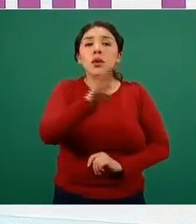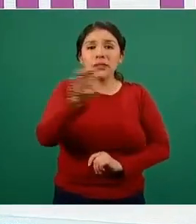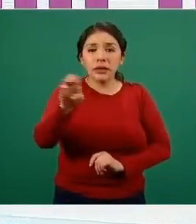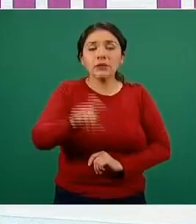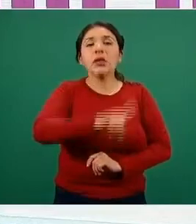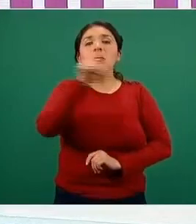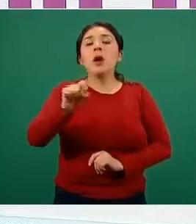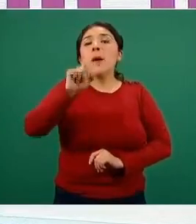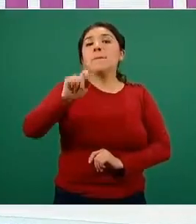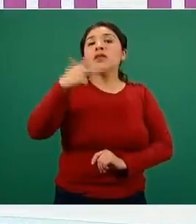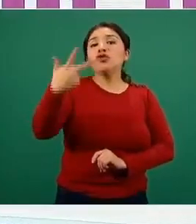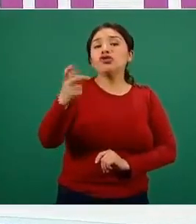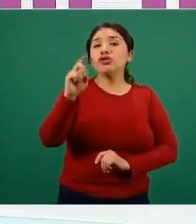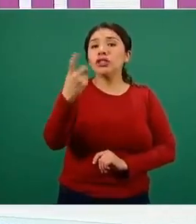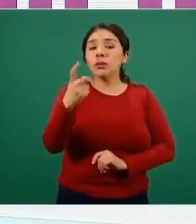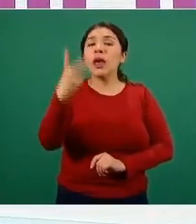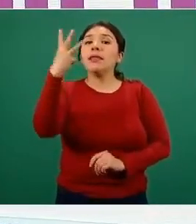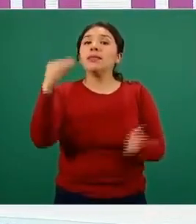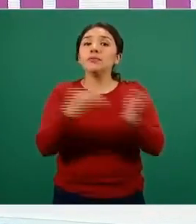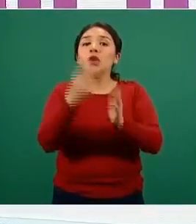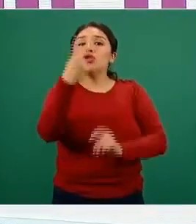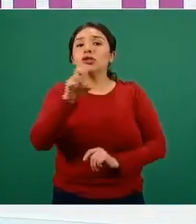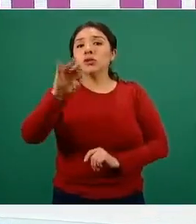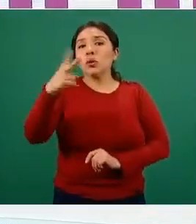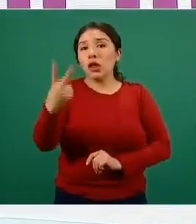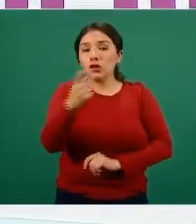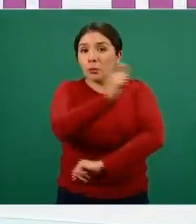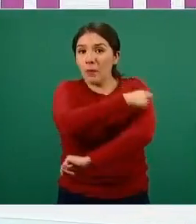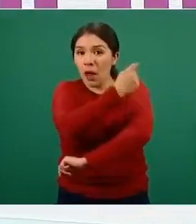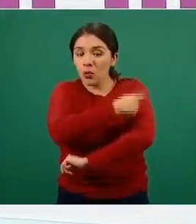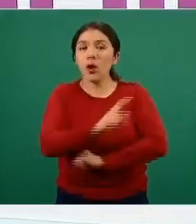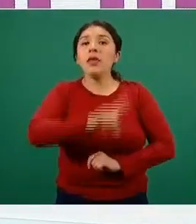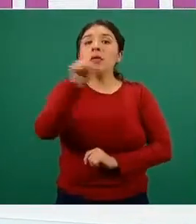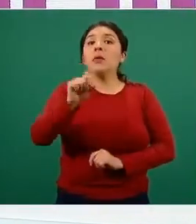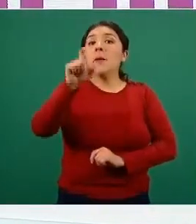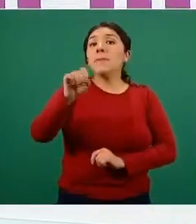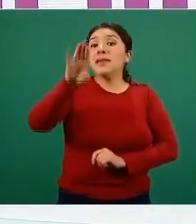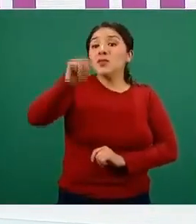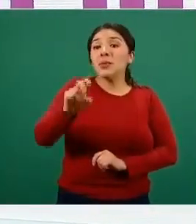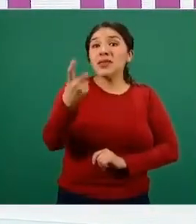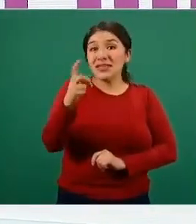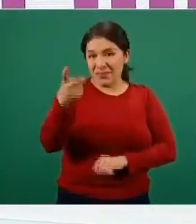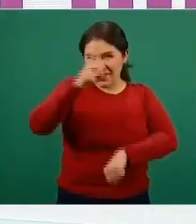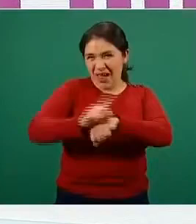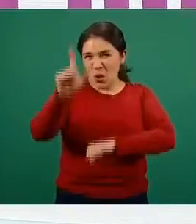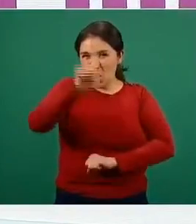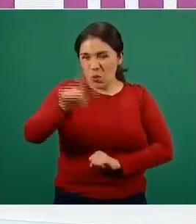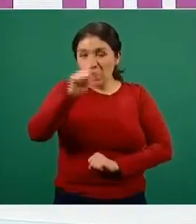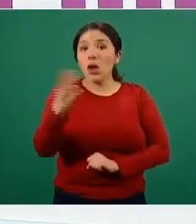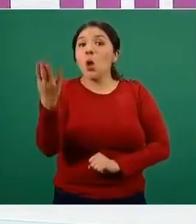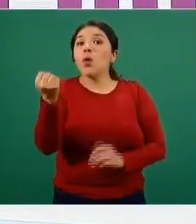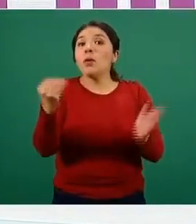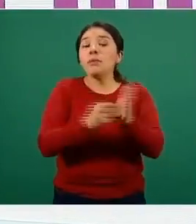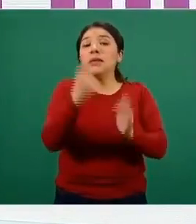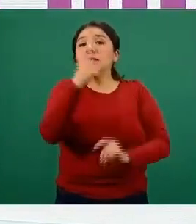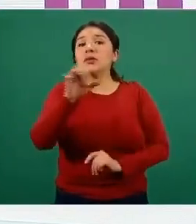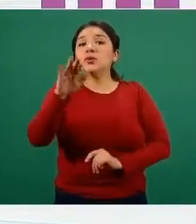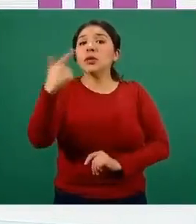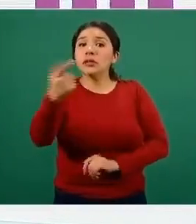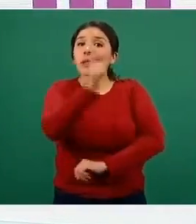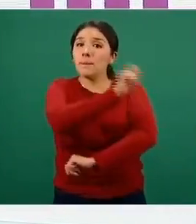el 28 de diciembre tres mil doscientas cincuenta y dos. El 29 de diciembre, lunes nueve mil ciento cincuenta y siete.